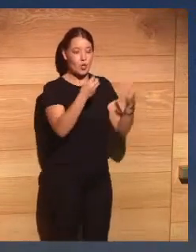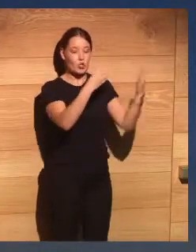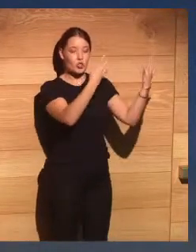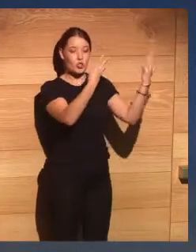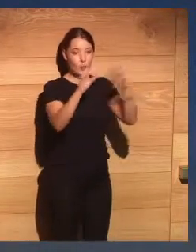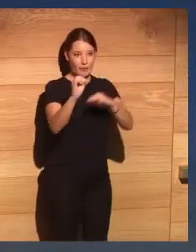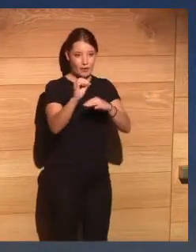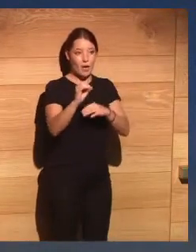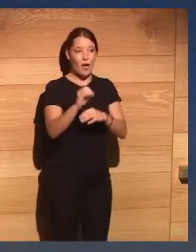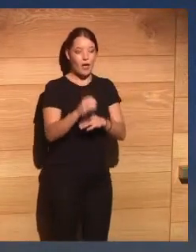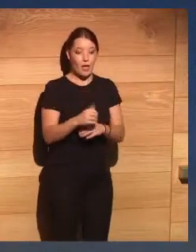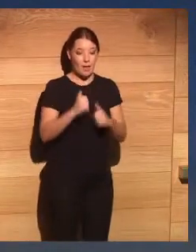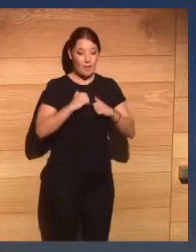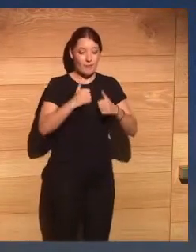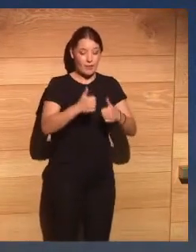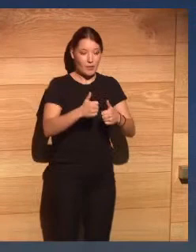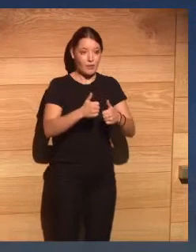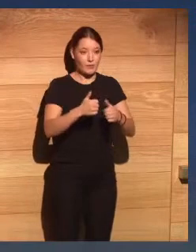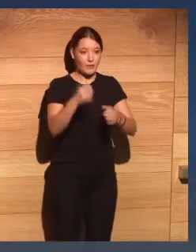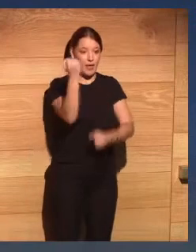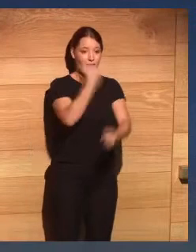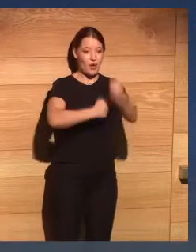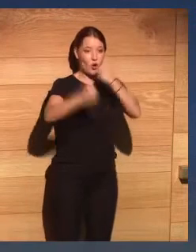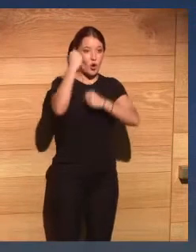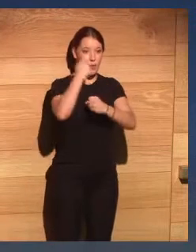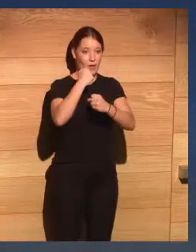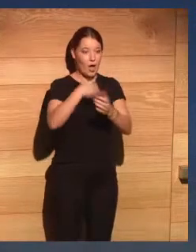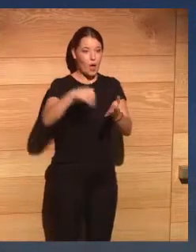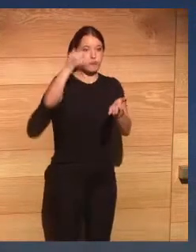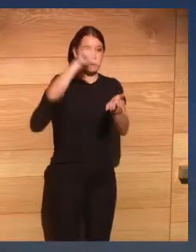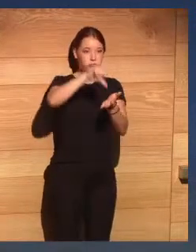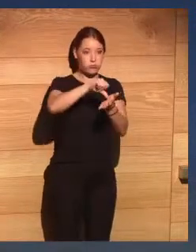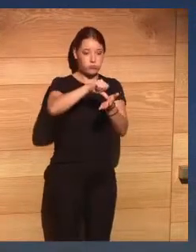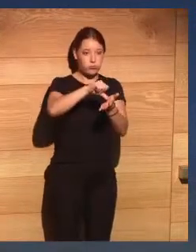economía se globaliza se globaliza se internacionaliza